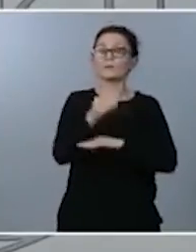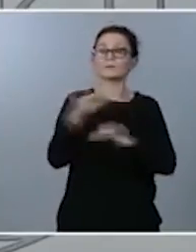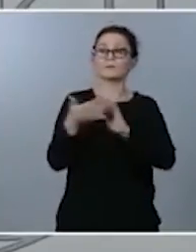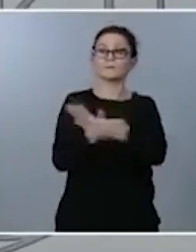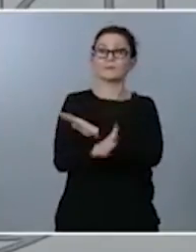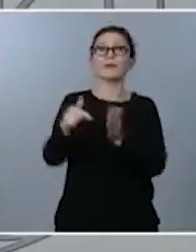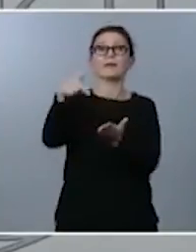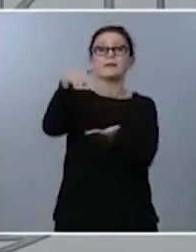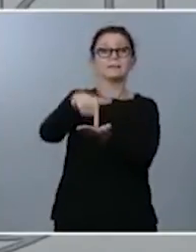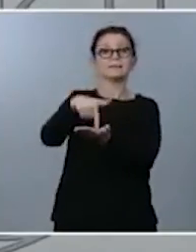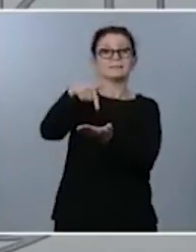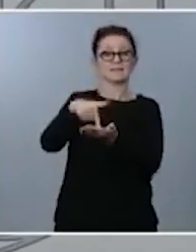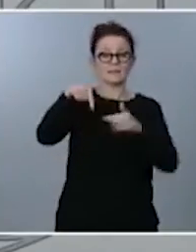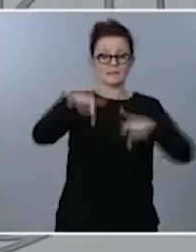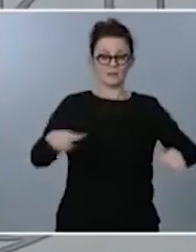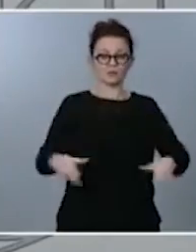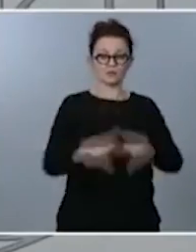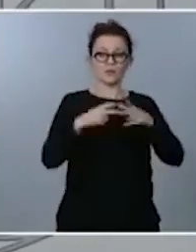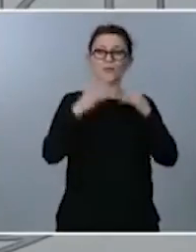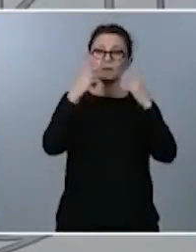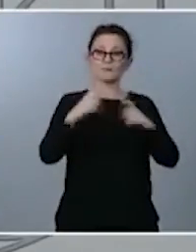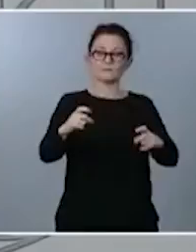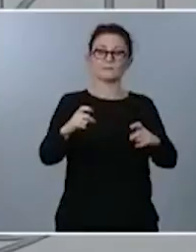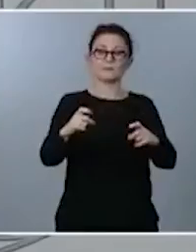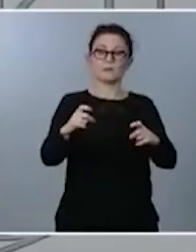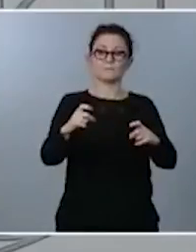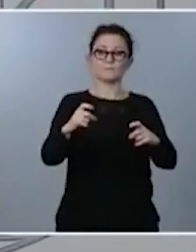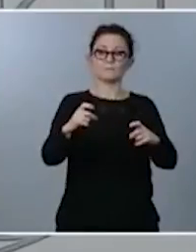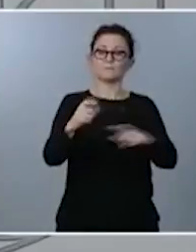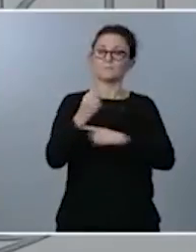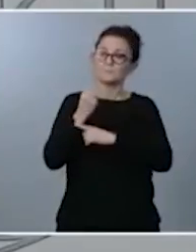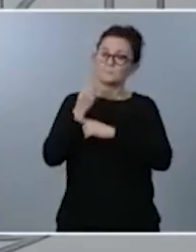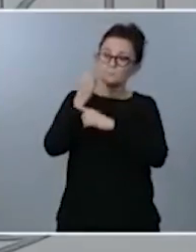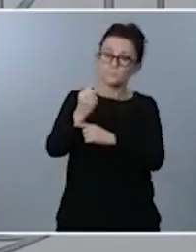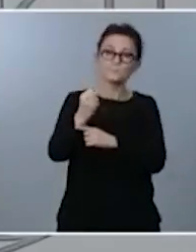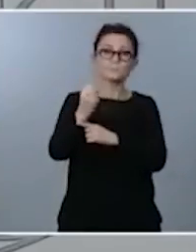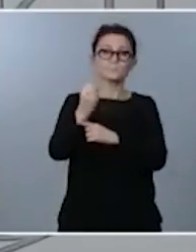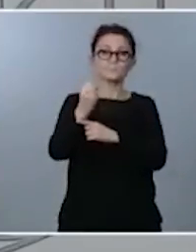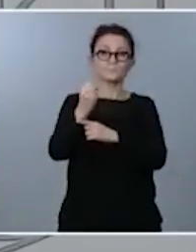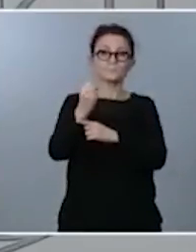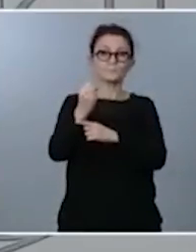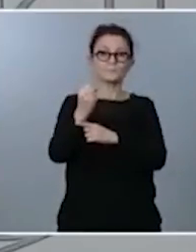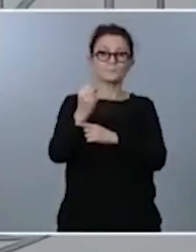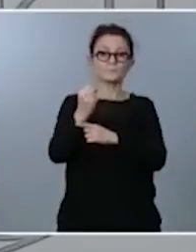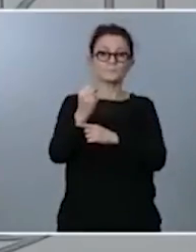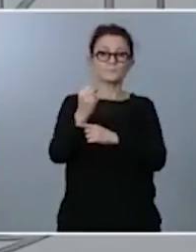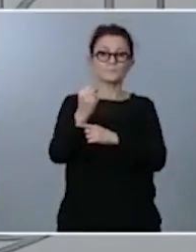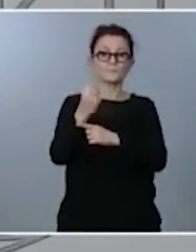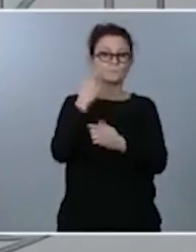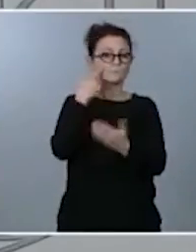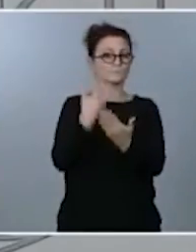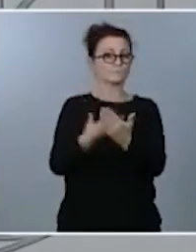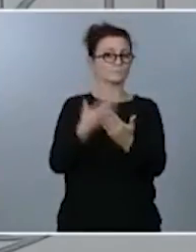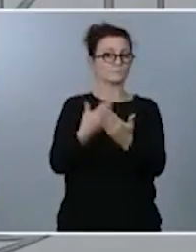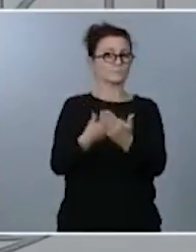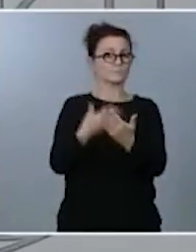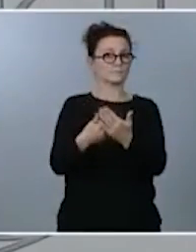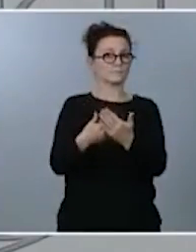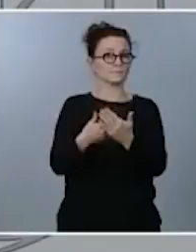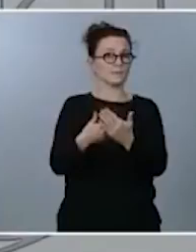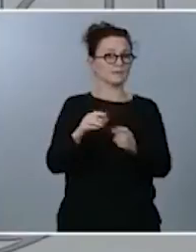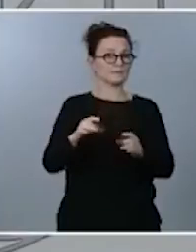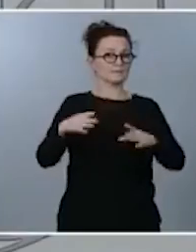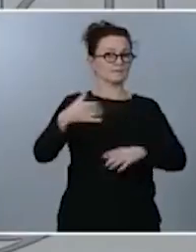que necesita reforzar todas aquellas cuestiones que se han mostrado vulnerables por ejemplo con motivo de la pandemia desde